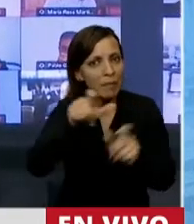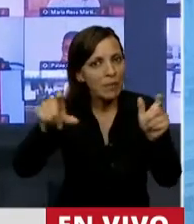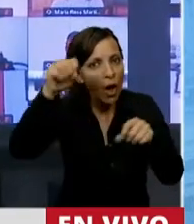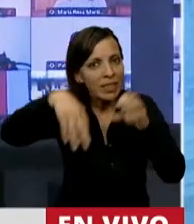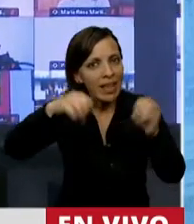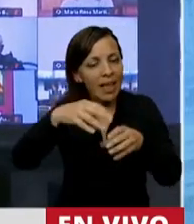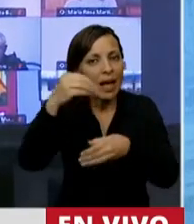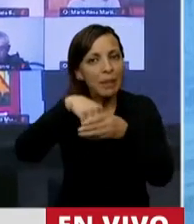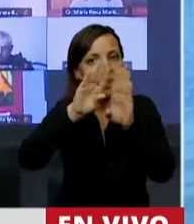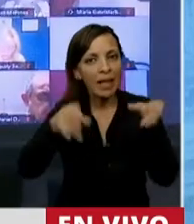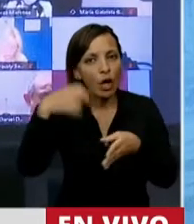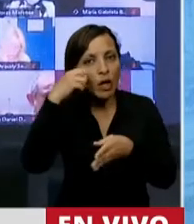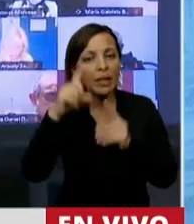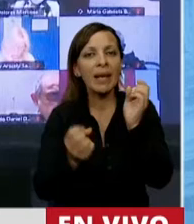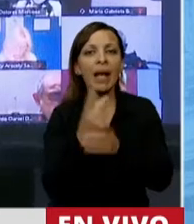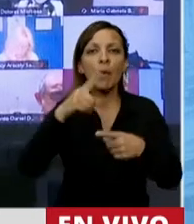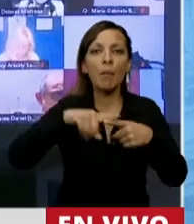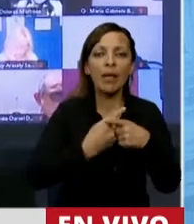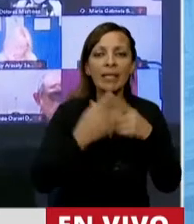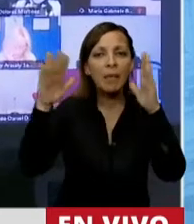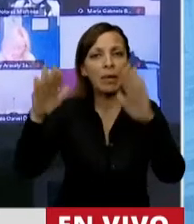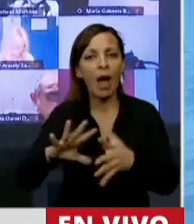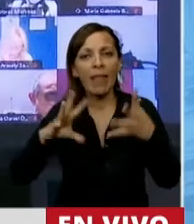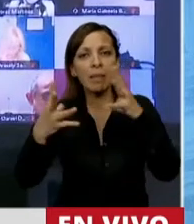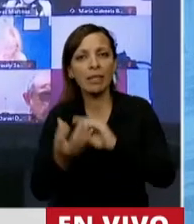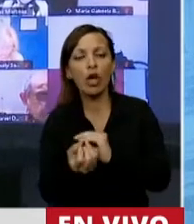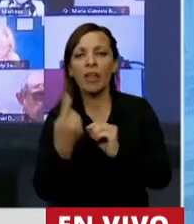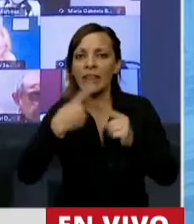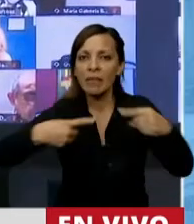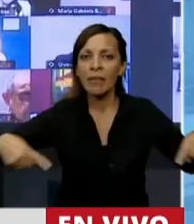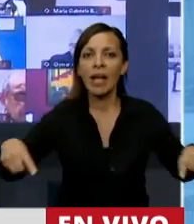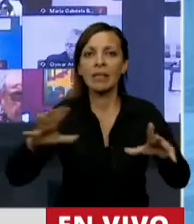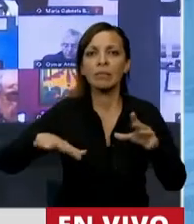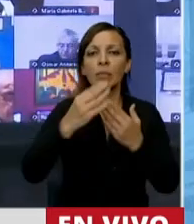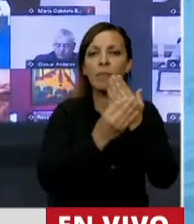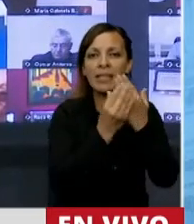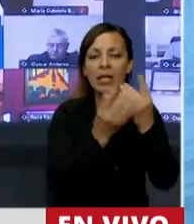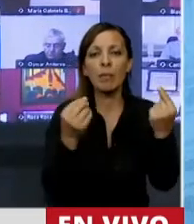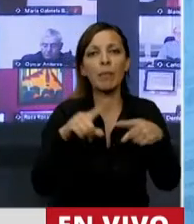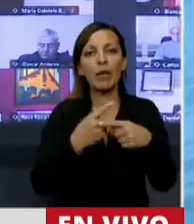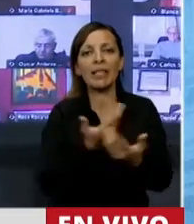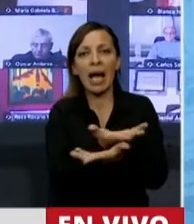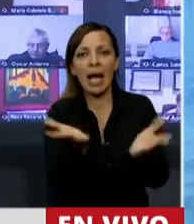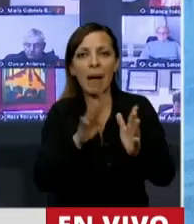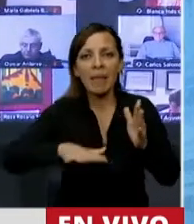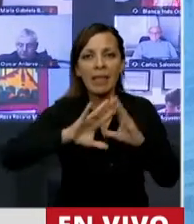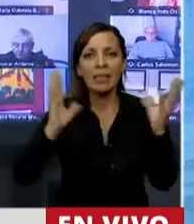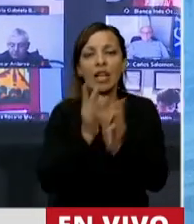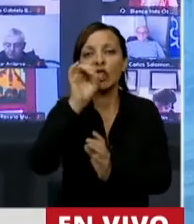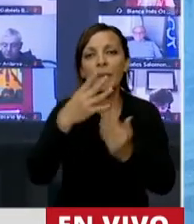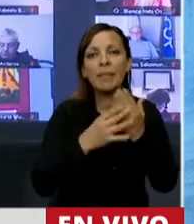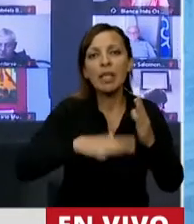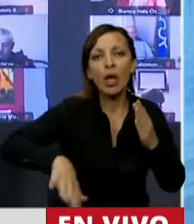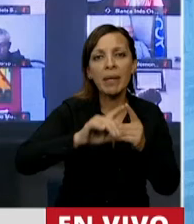son parte del Congreso Nacional. Creamos las políticas de mitigación y adaptación en varias de las distintas ministerios, porque la política ambiental no es solamente el